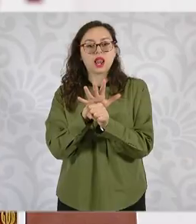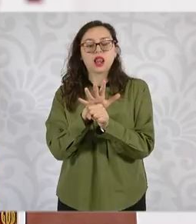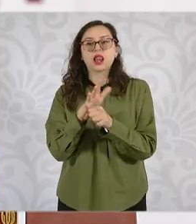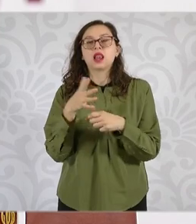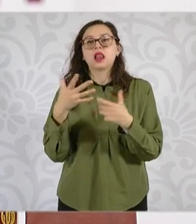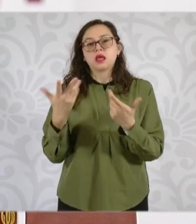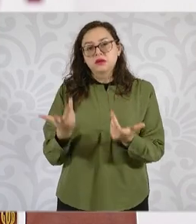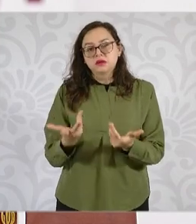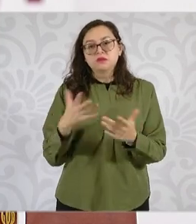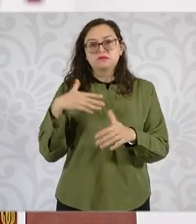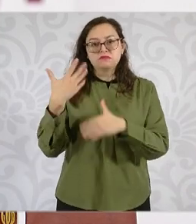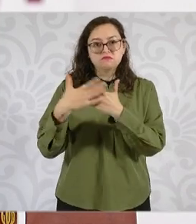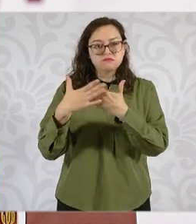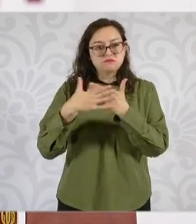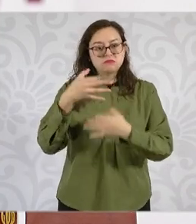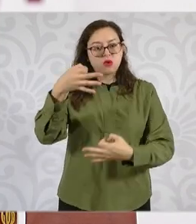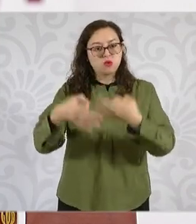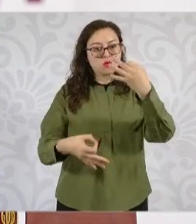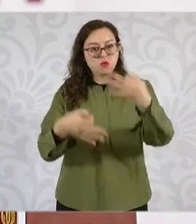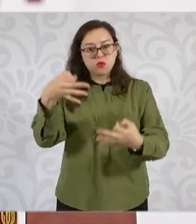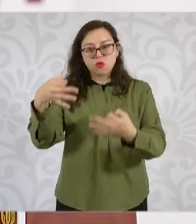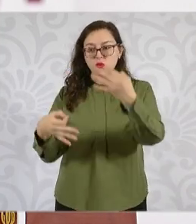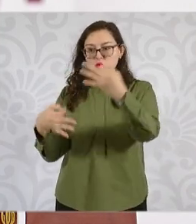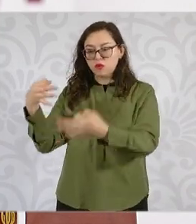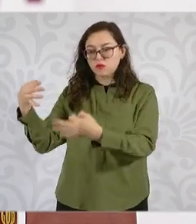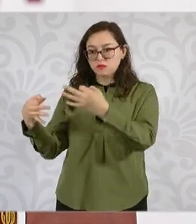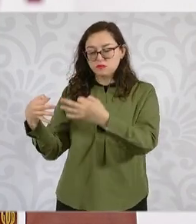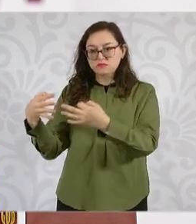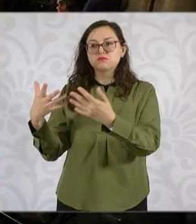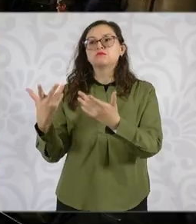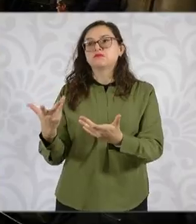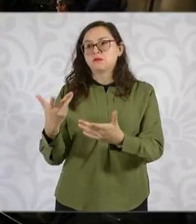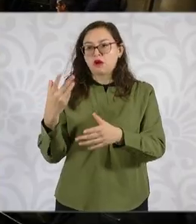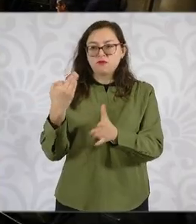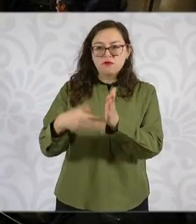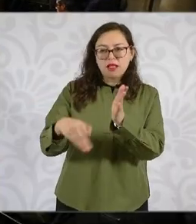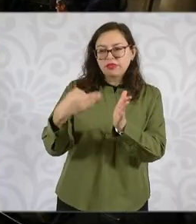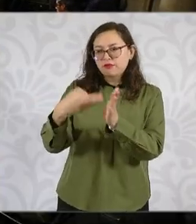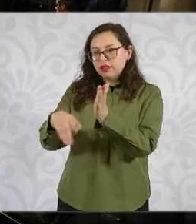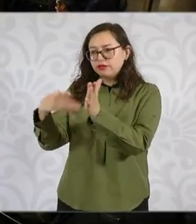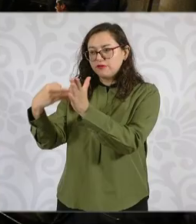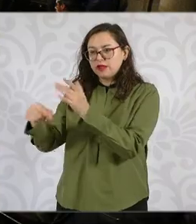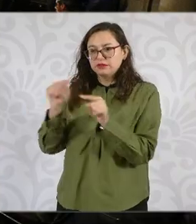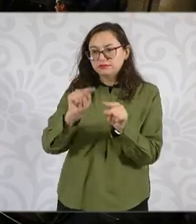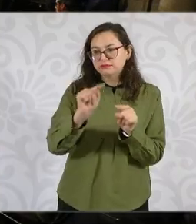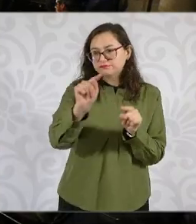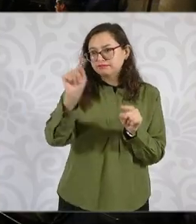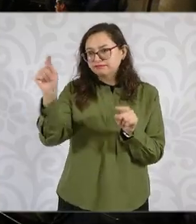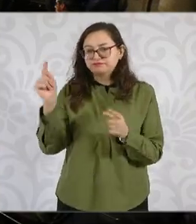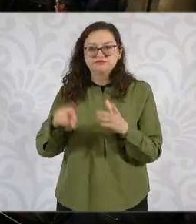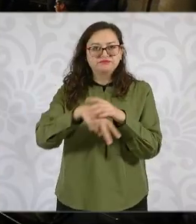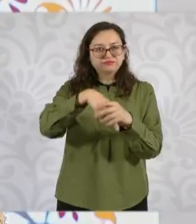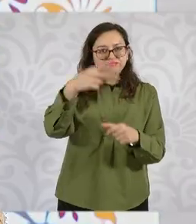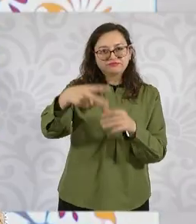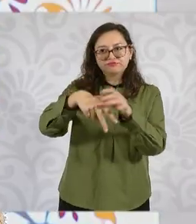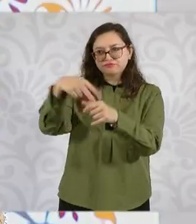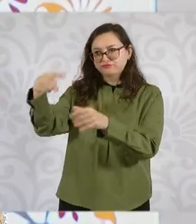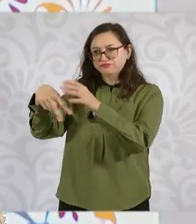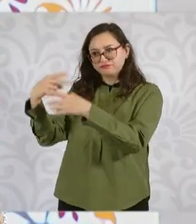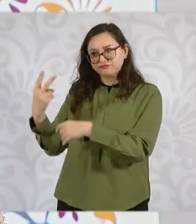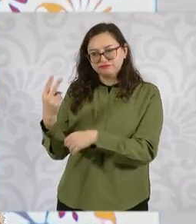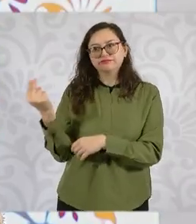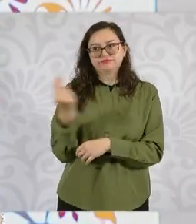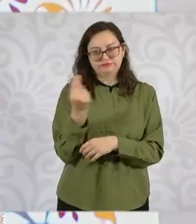qué espacios van a ser o fueron seleccionados para elegirse como jueces magistrados